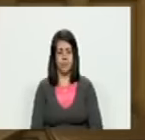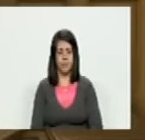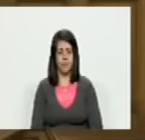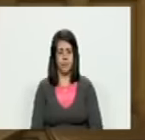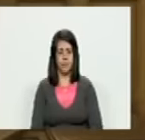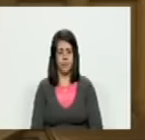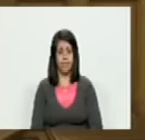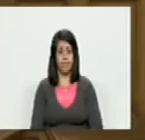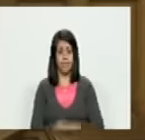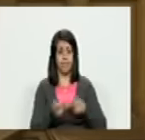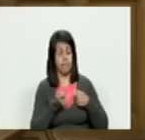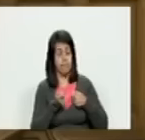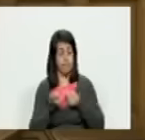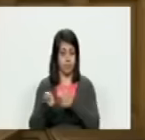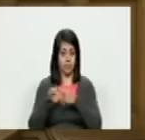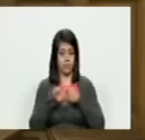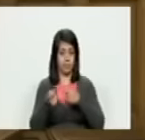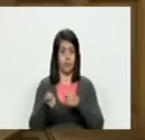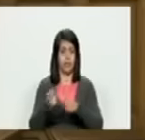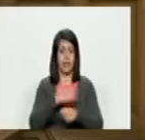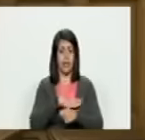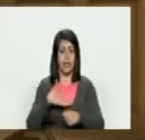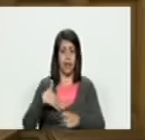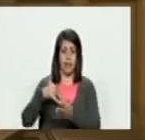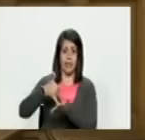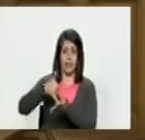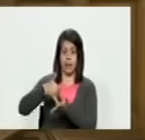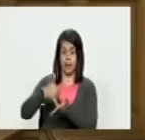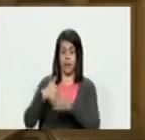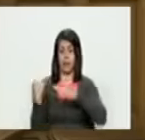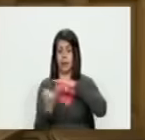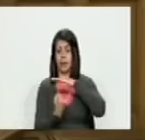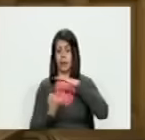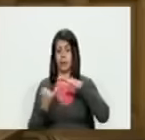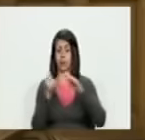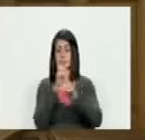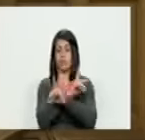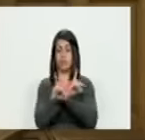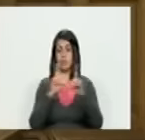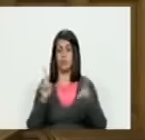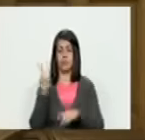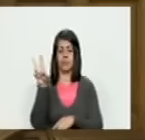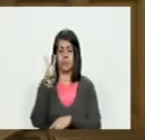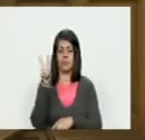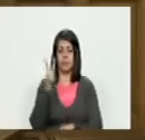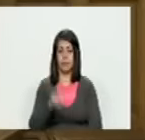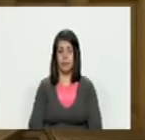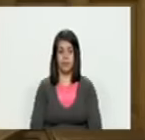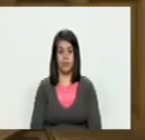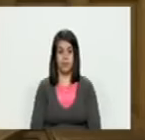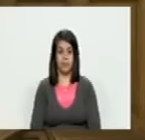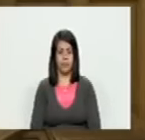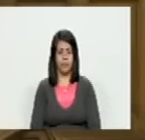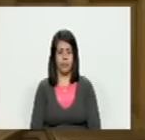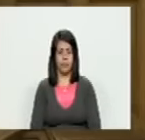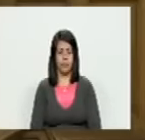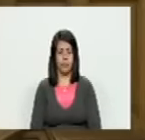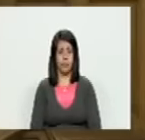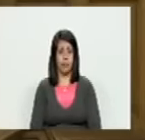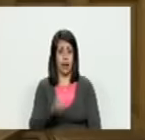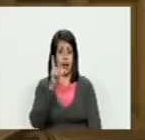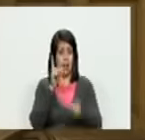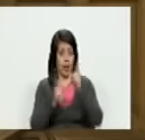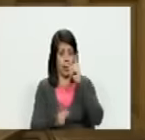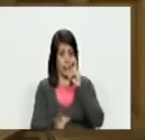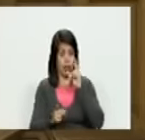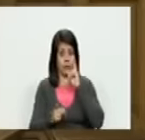el ataque la agresión el intento de debilitar las instituciones de la democracia venezolana a veces uno